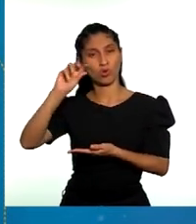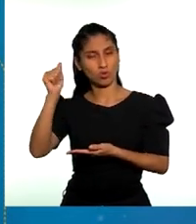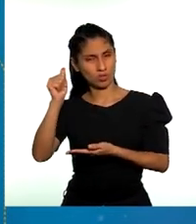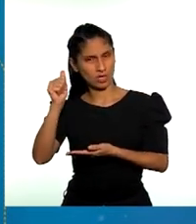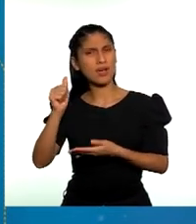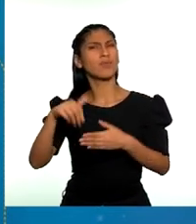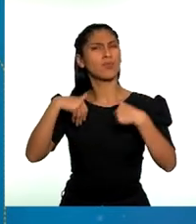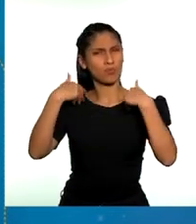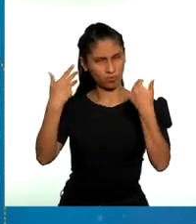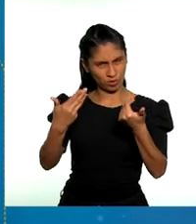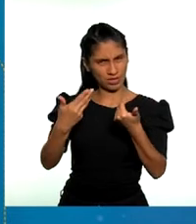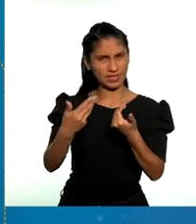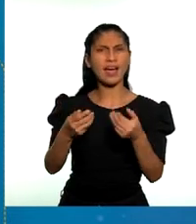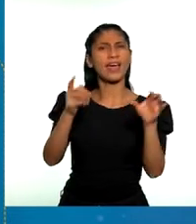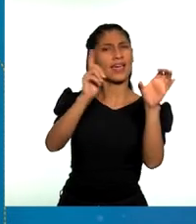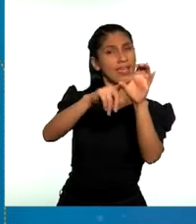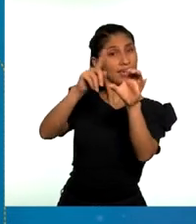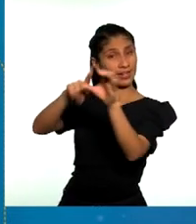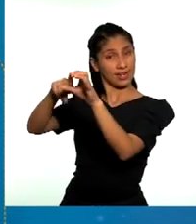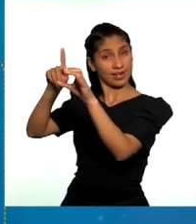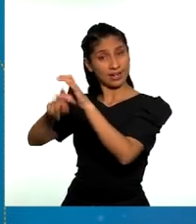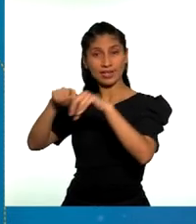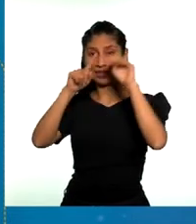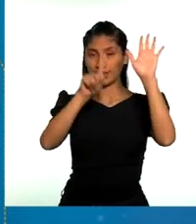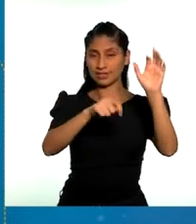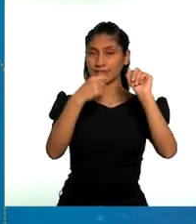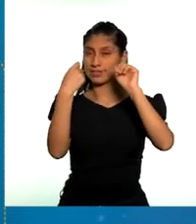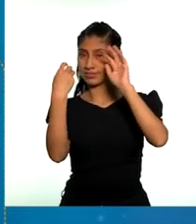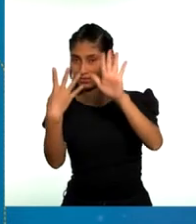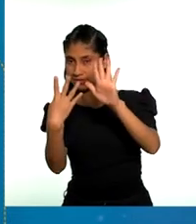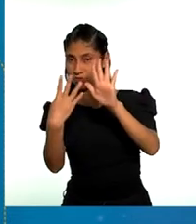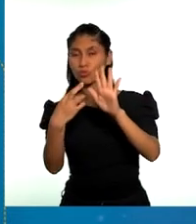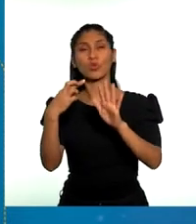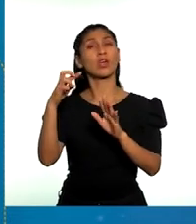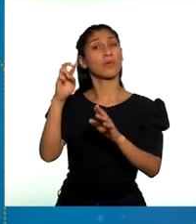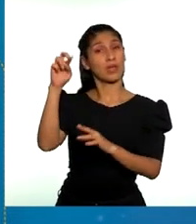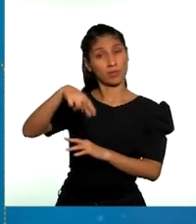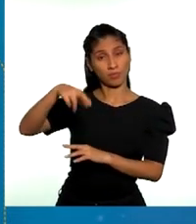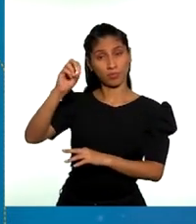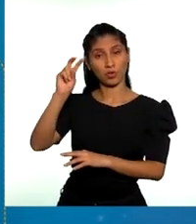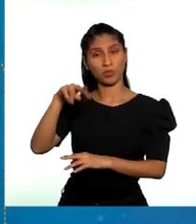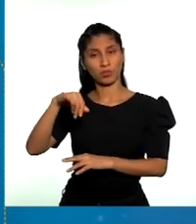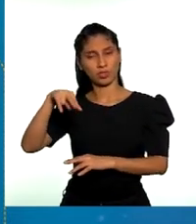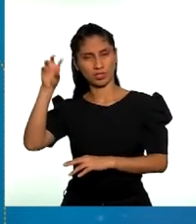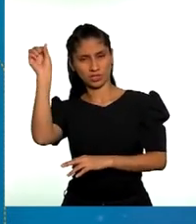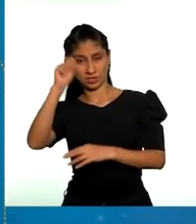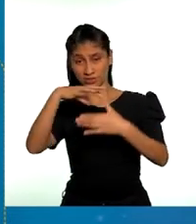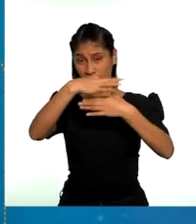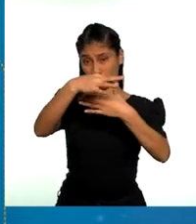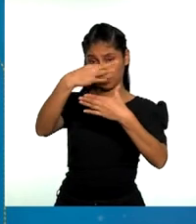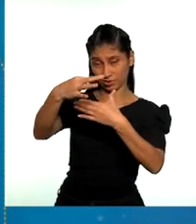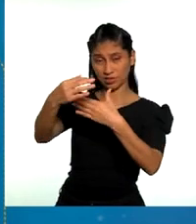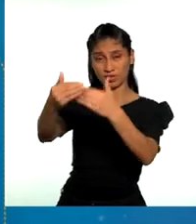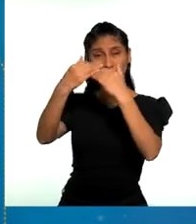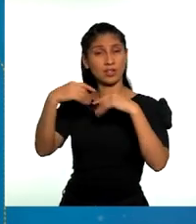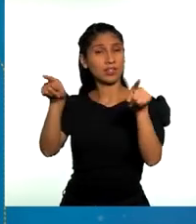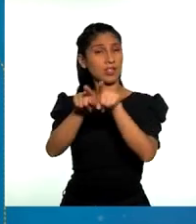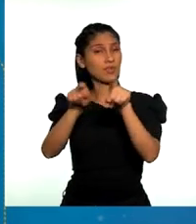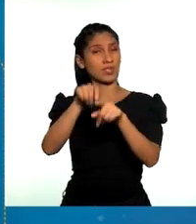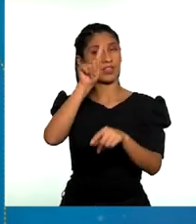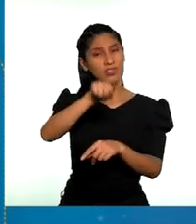provincias para las elecciones regionales y 131 provincias